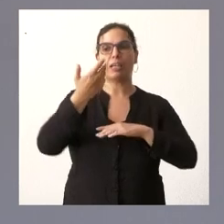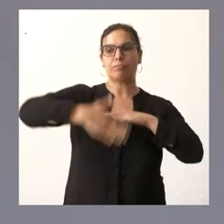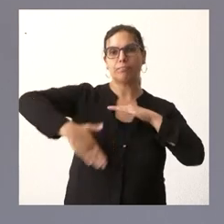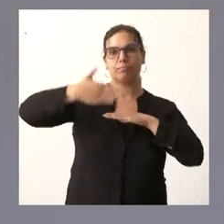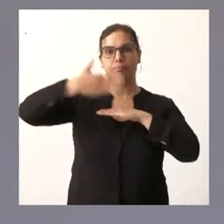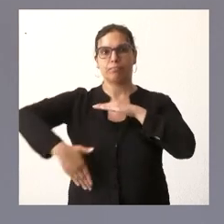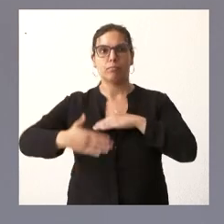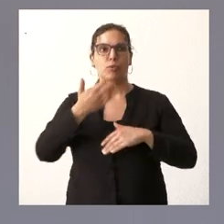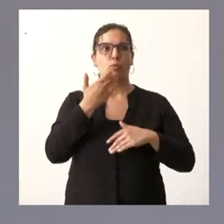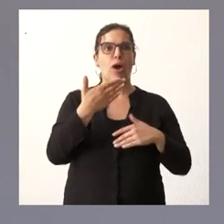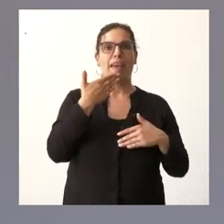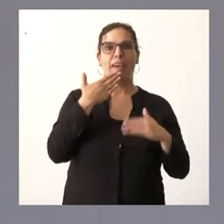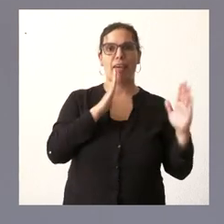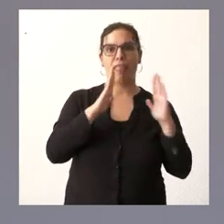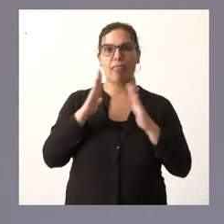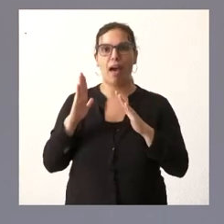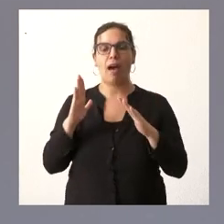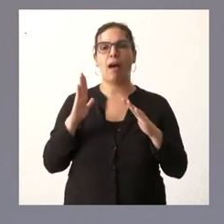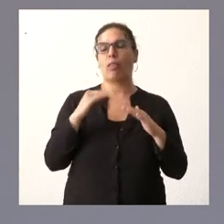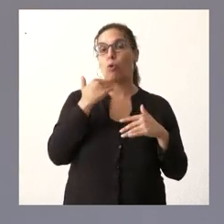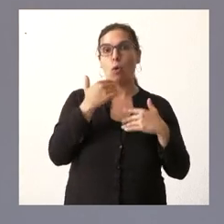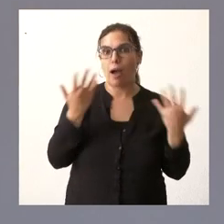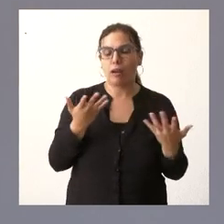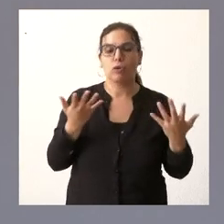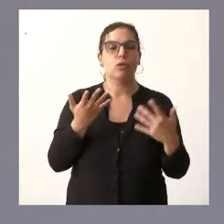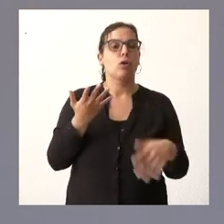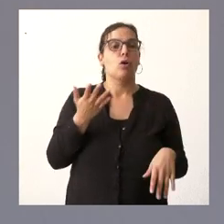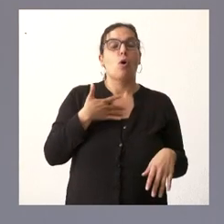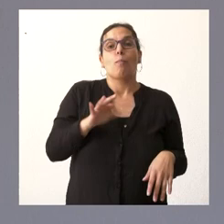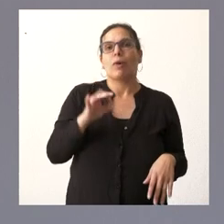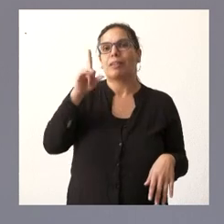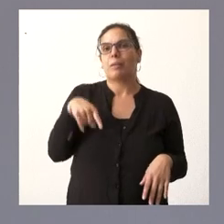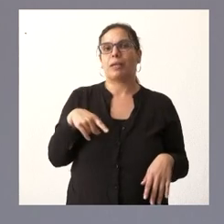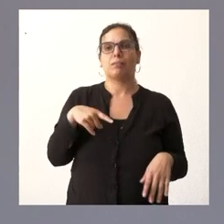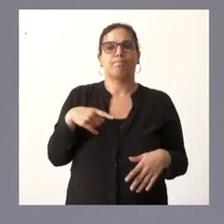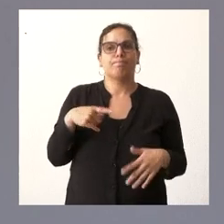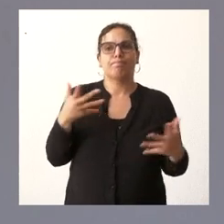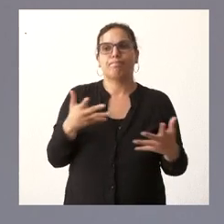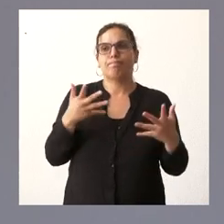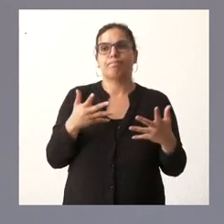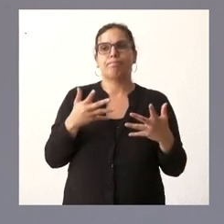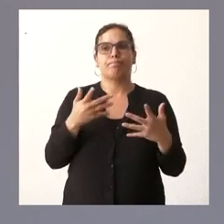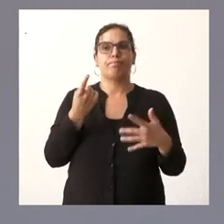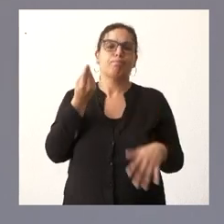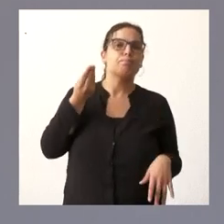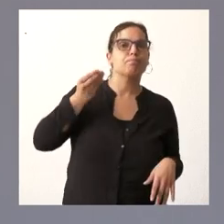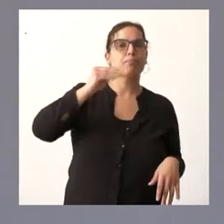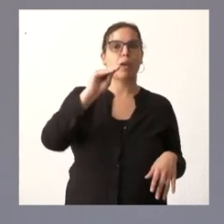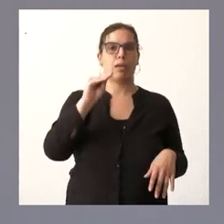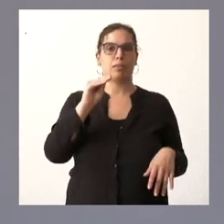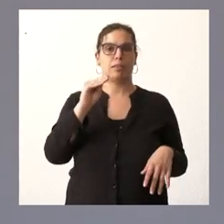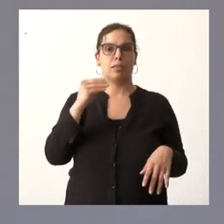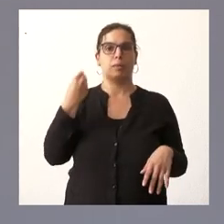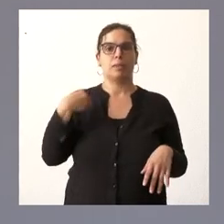edad de la comunicación del caso de coronavirus o la posibilidad de establecer algún añadido en las prescripciones de